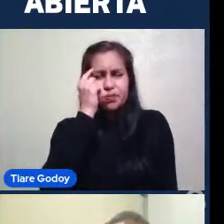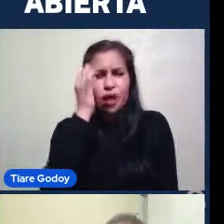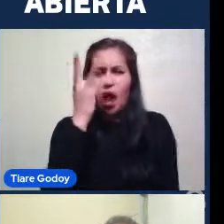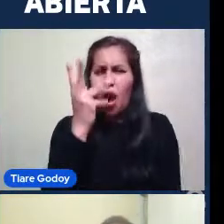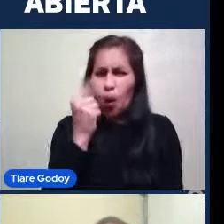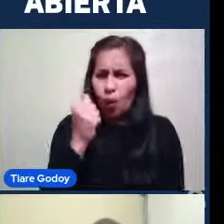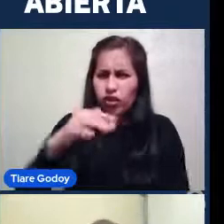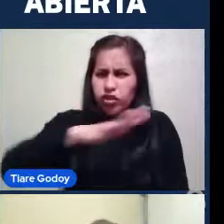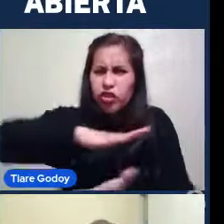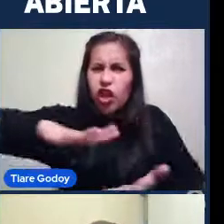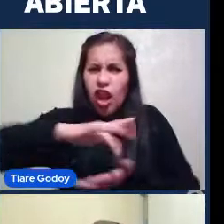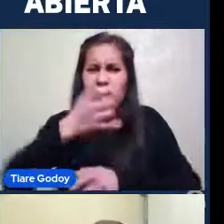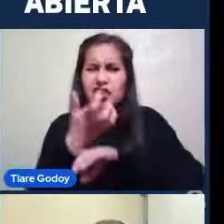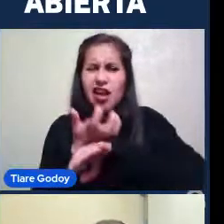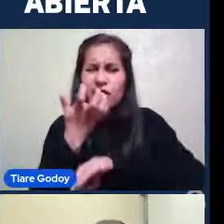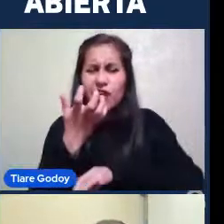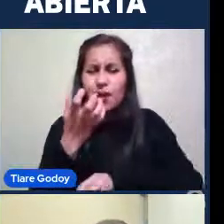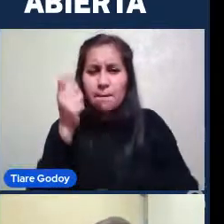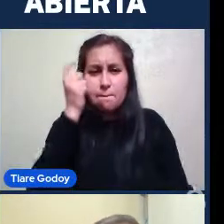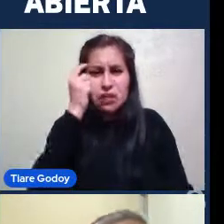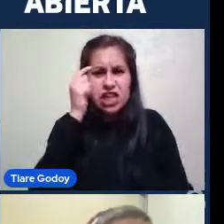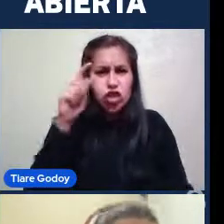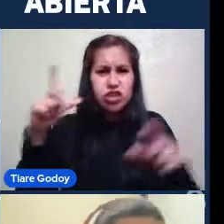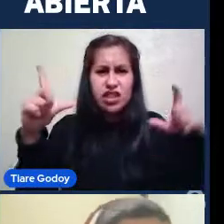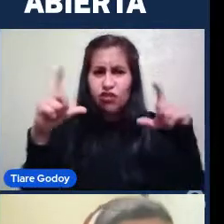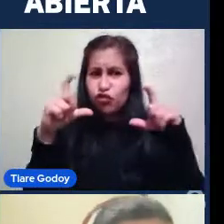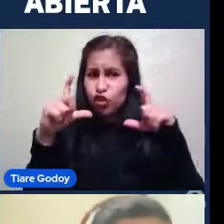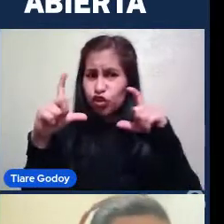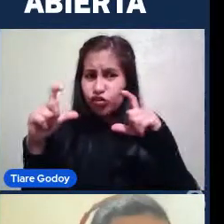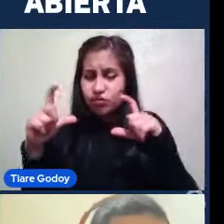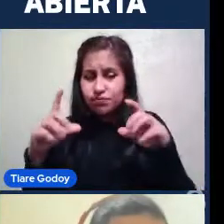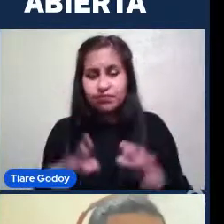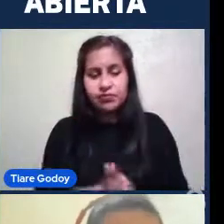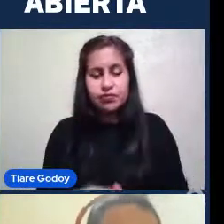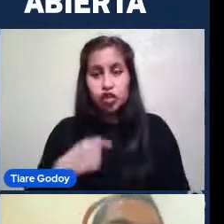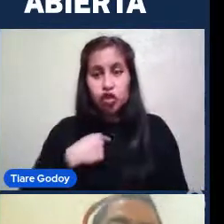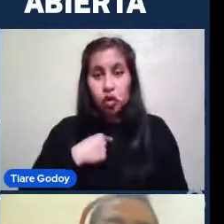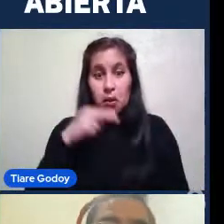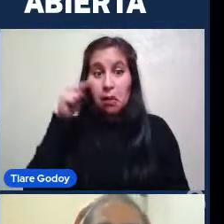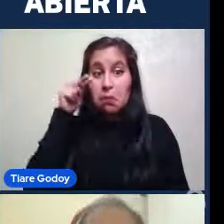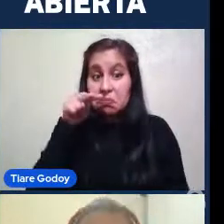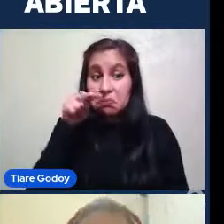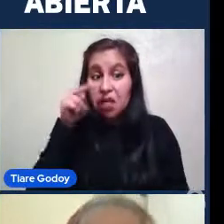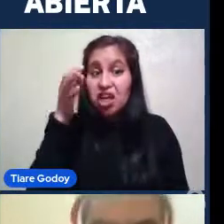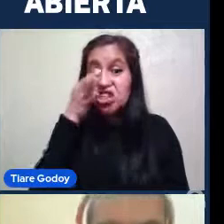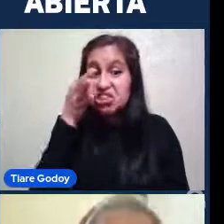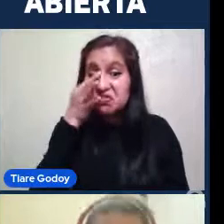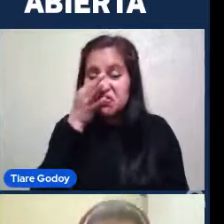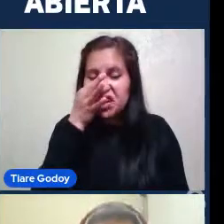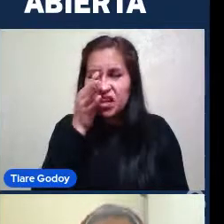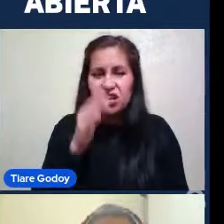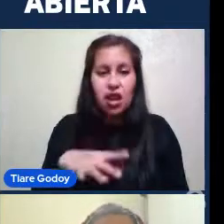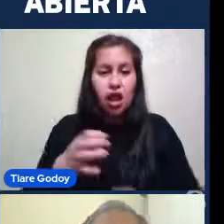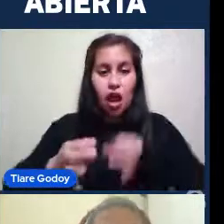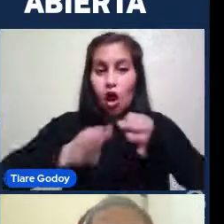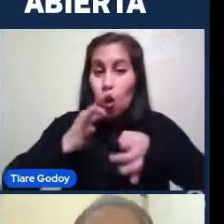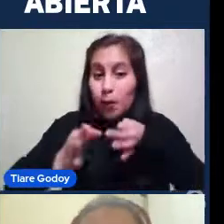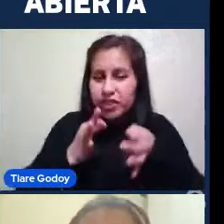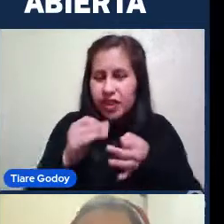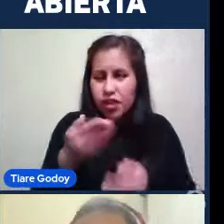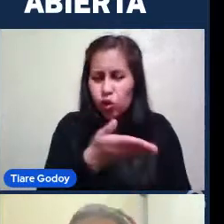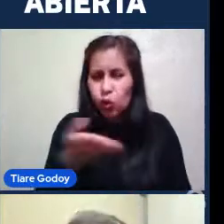Basados En estas imágenes Yo voy a estar Mirando aquí Sus comentarios Para que Me digan